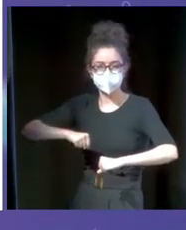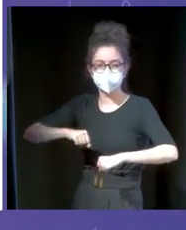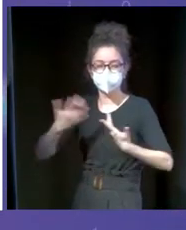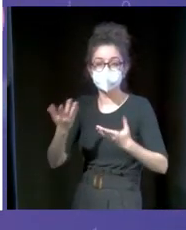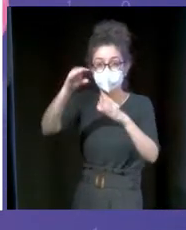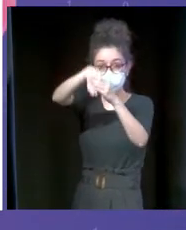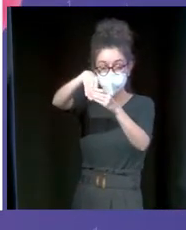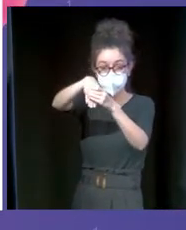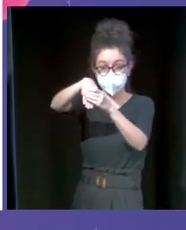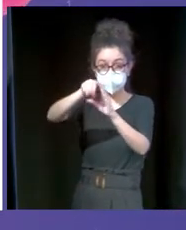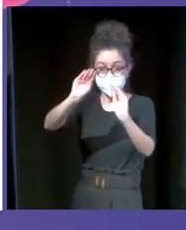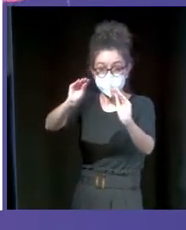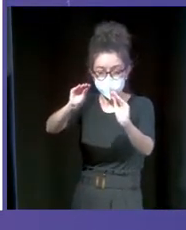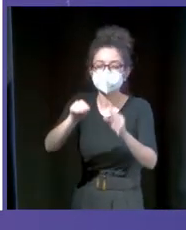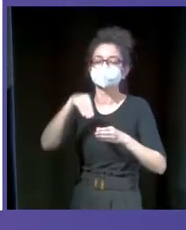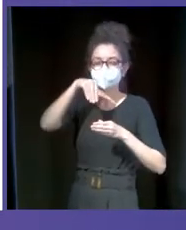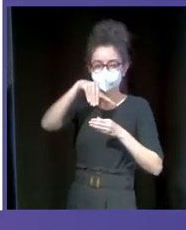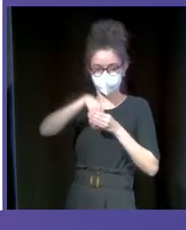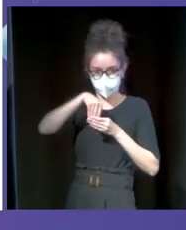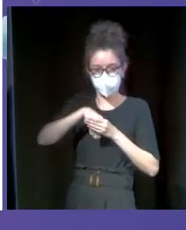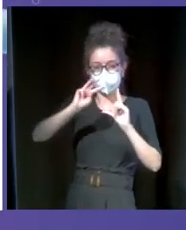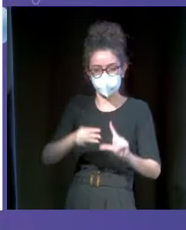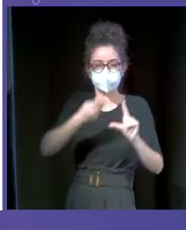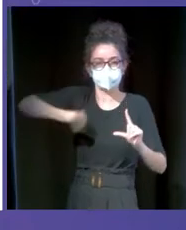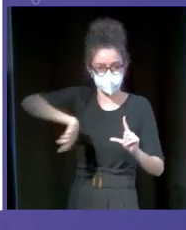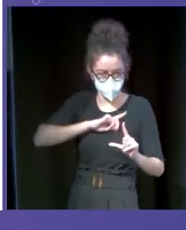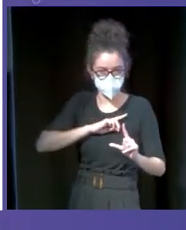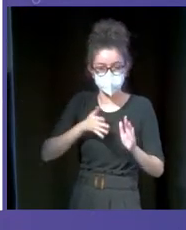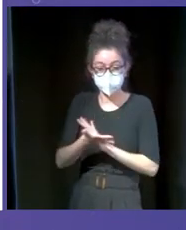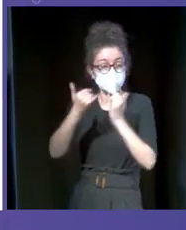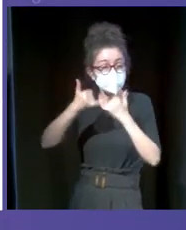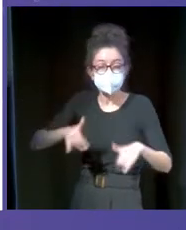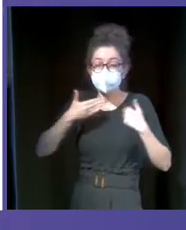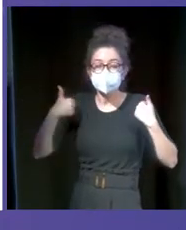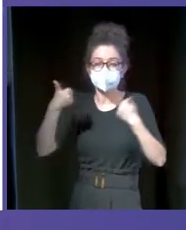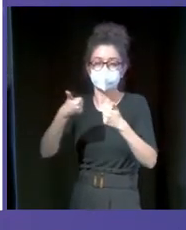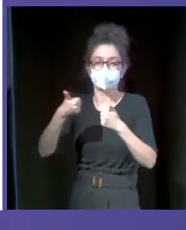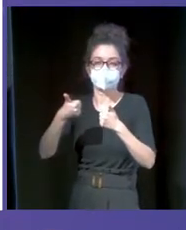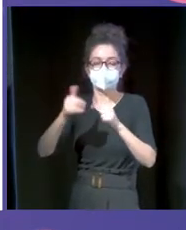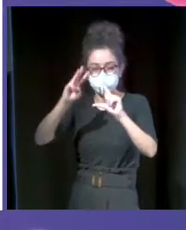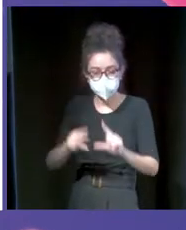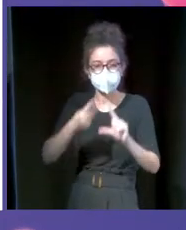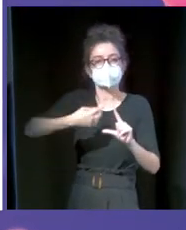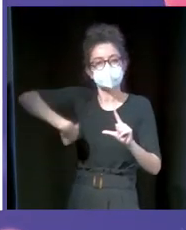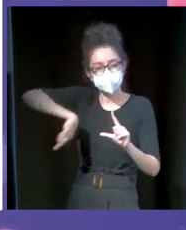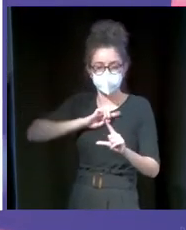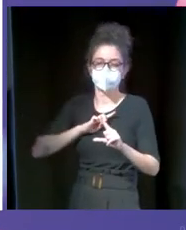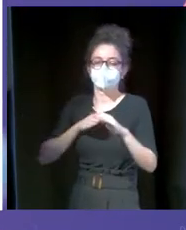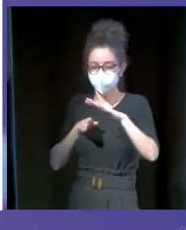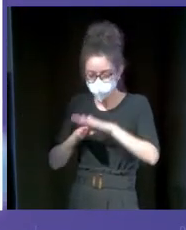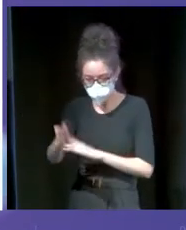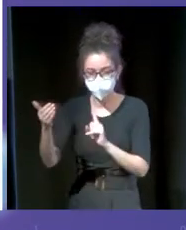tenemos actualmente en Tomatiquet. Así, cualquier persona puede encontrar cualquier evento en Tomatiquet. No hace falta irse a cada uno de ellos.